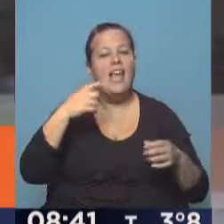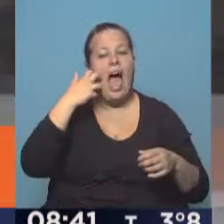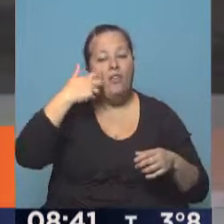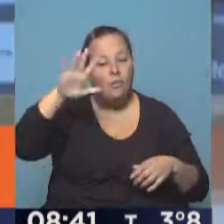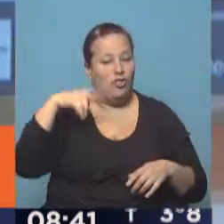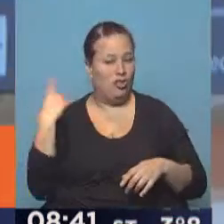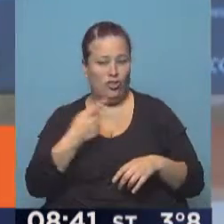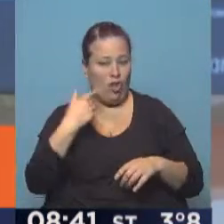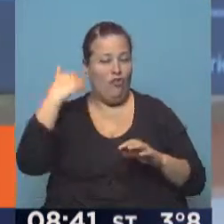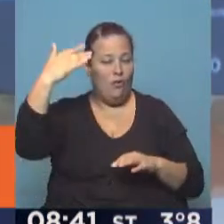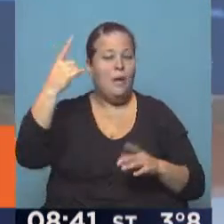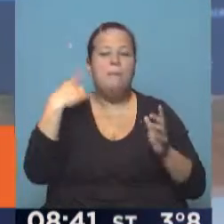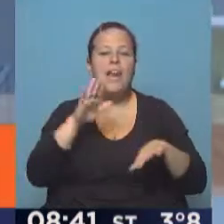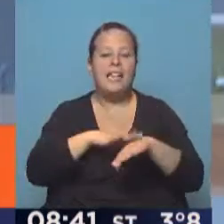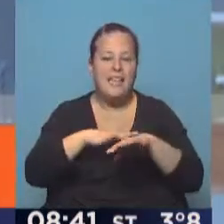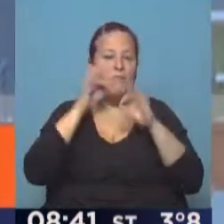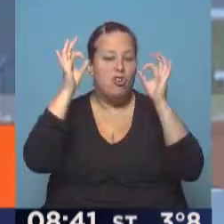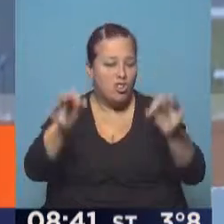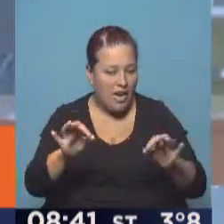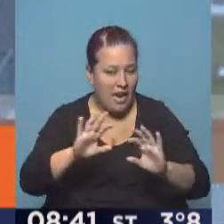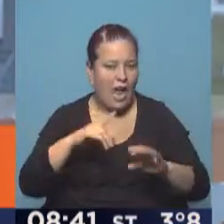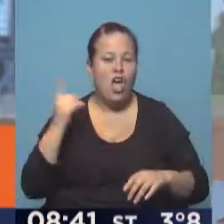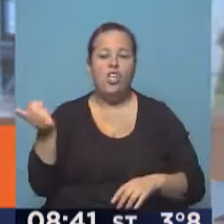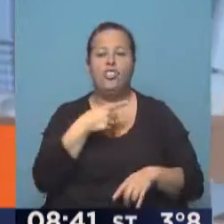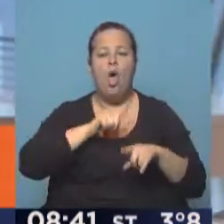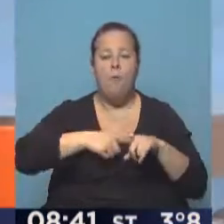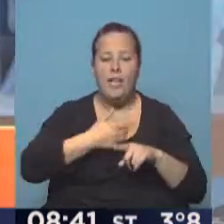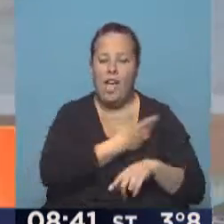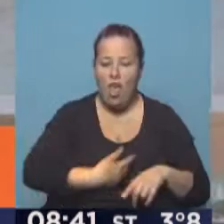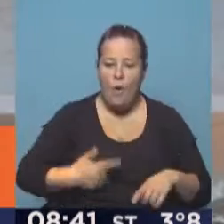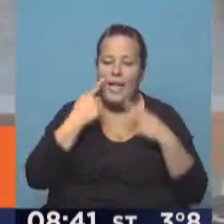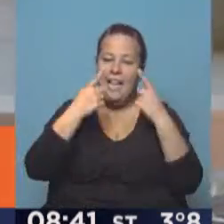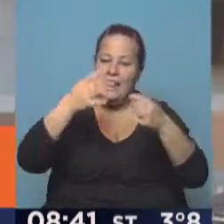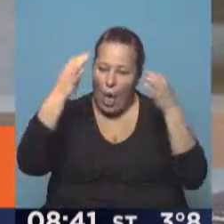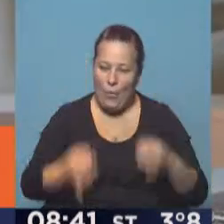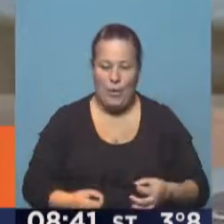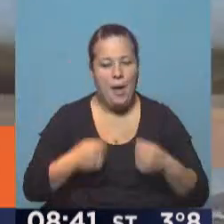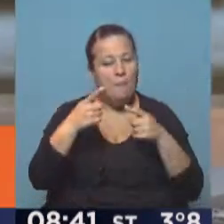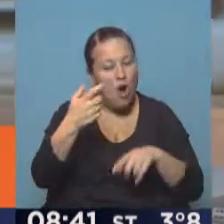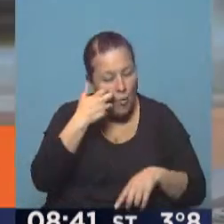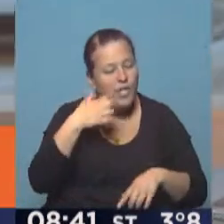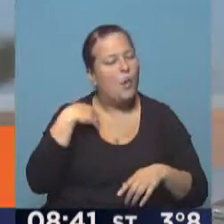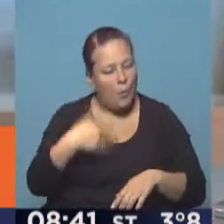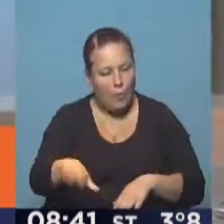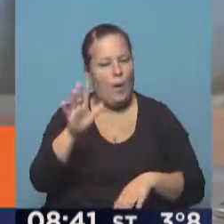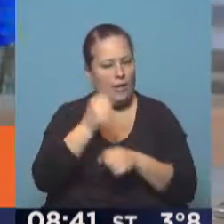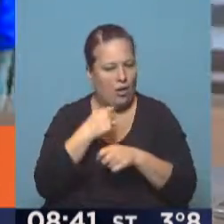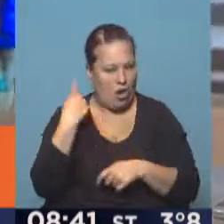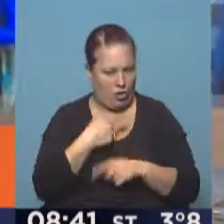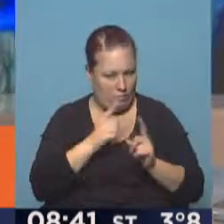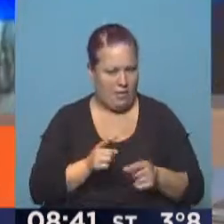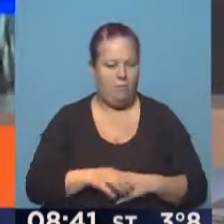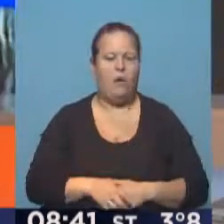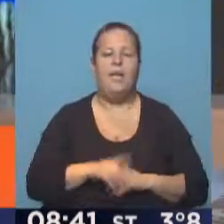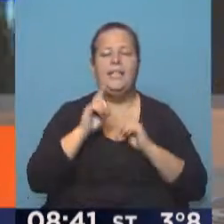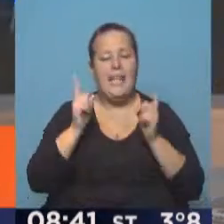mayores somos todos, solo es cuestión de tiempo llegar a serlo. Toda la política pública y todo el buen trato que podamos generar por ellos lo vamos a estar generando por nosotros mismos. Bueno, ¿hay